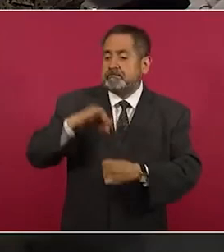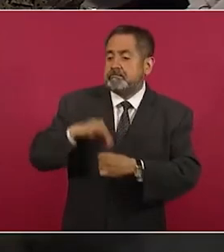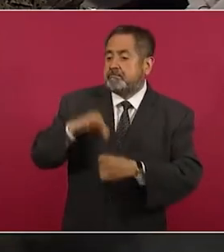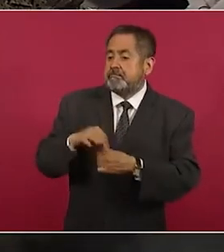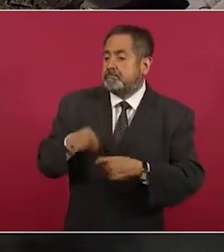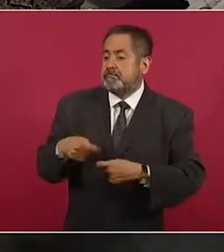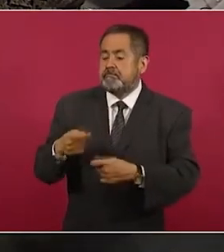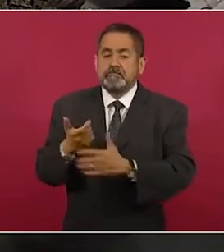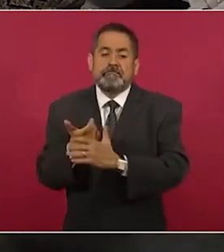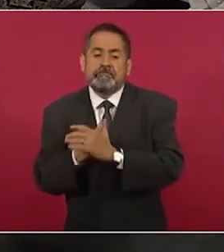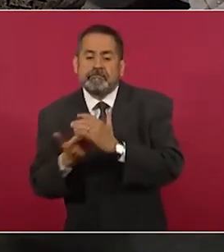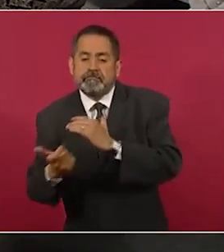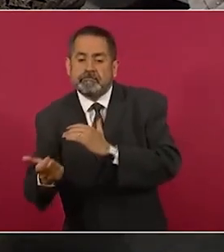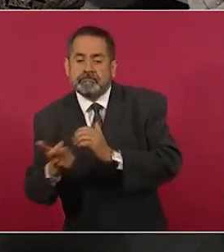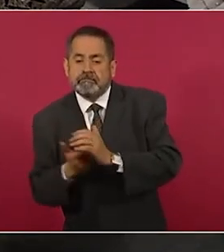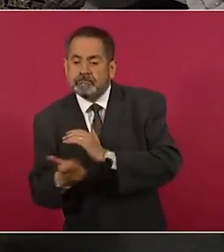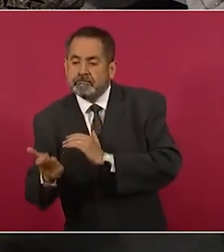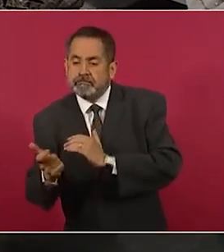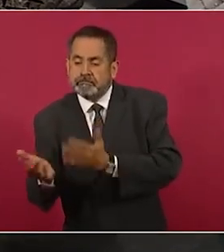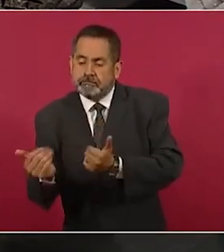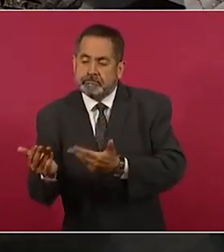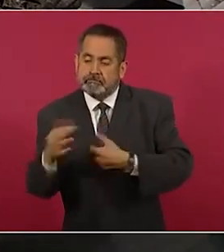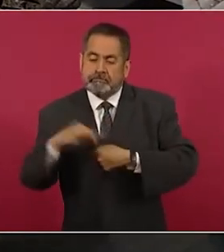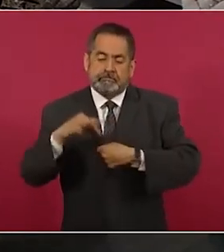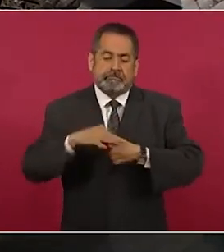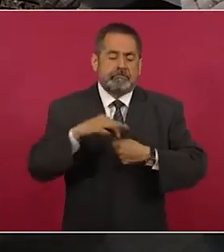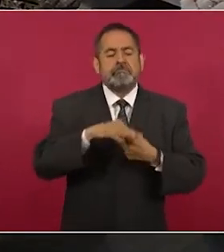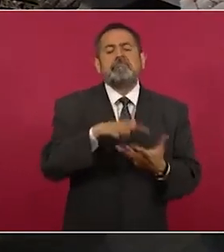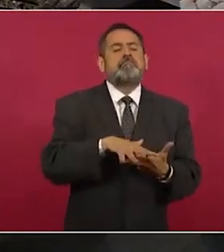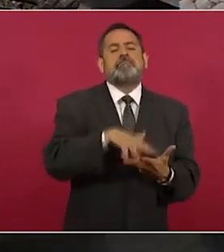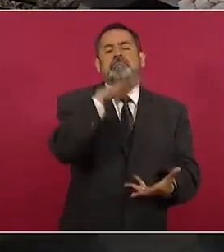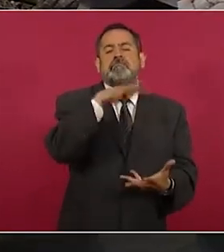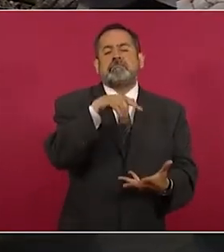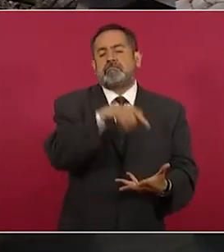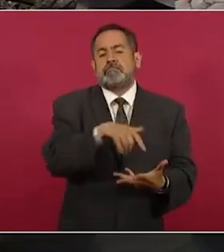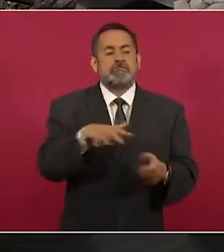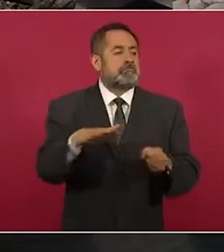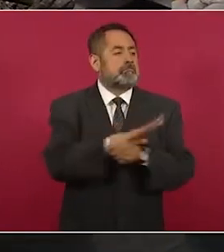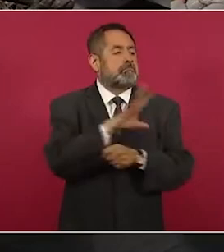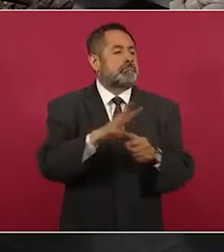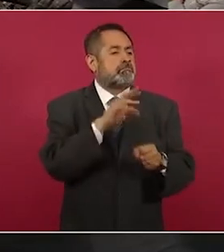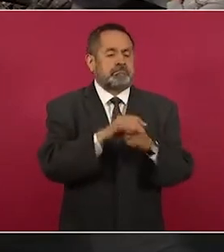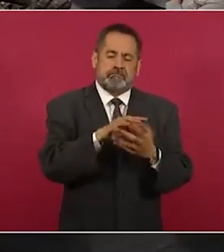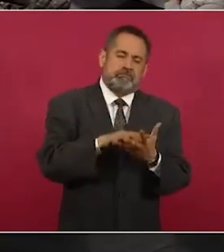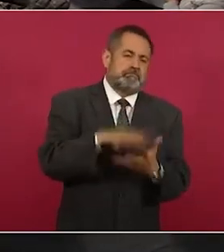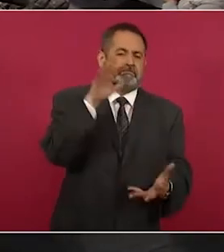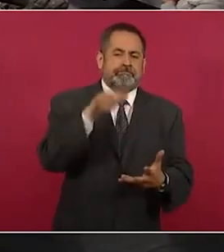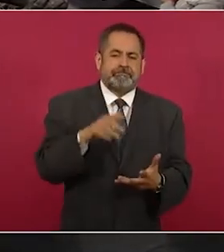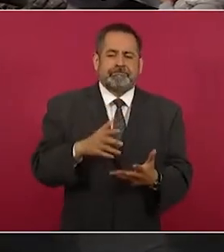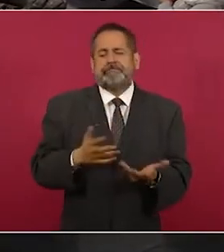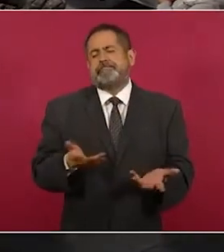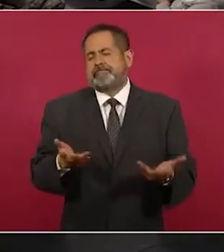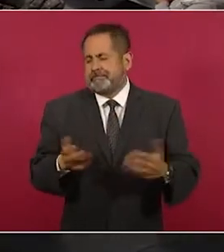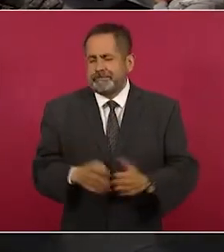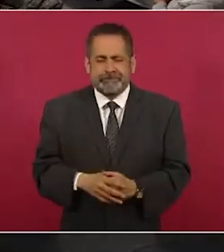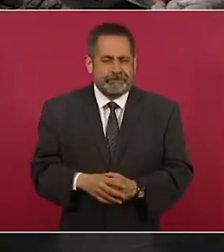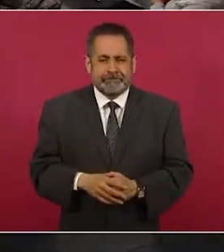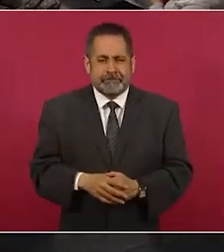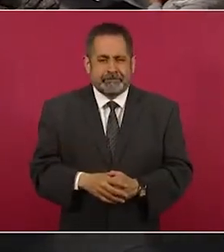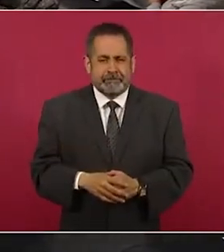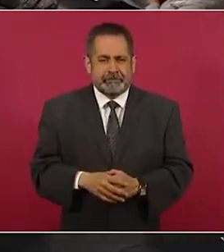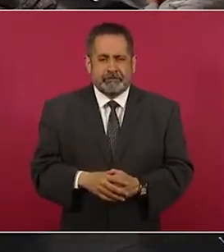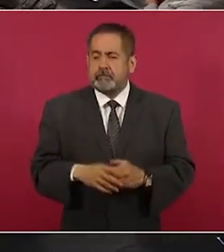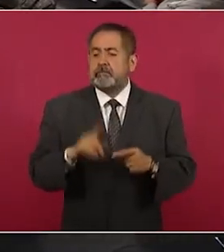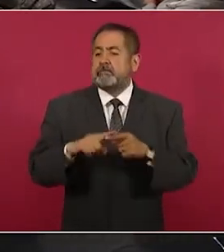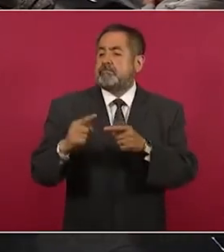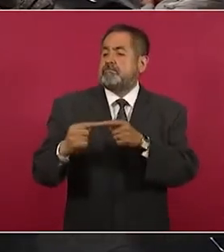absoluta, no hubo